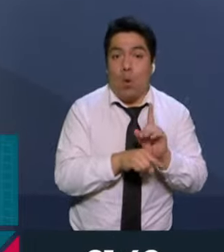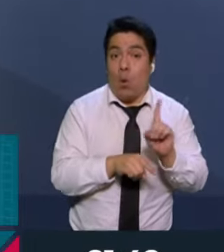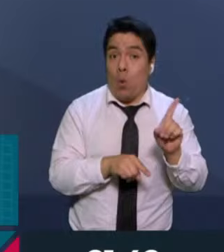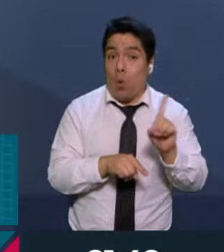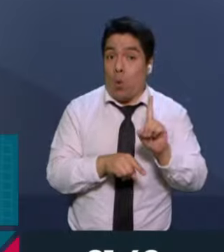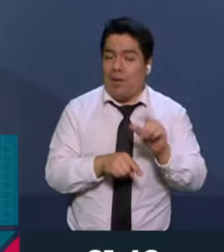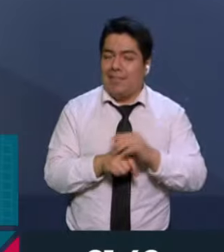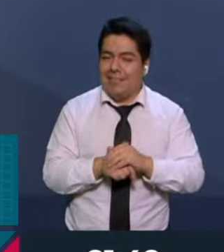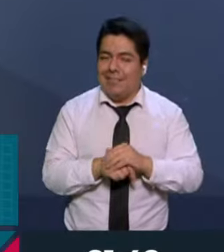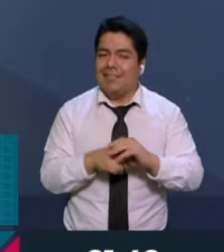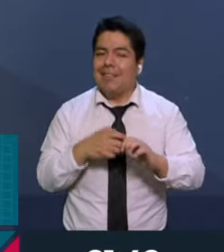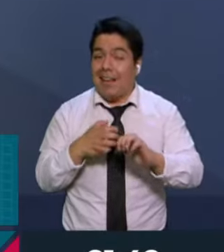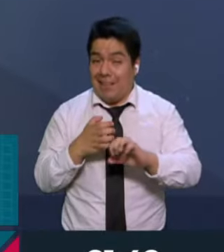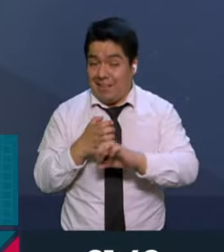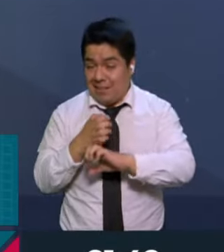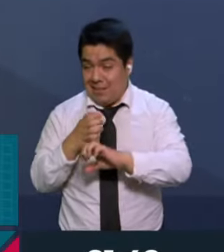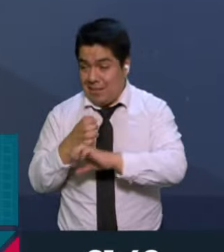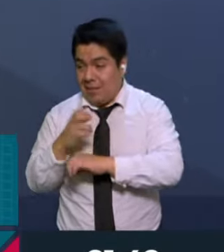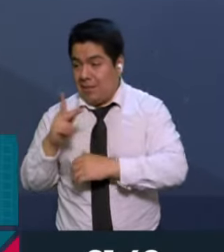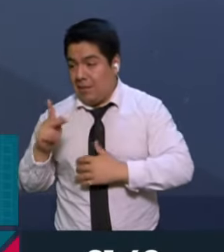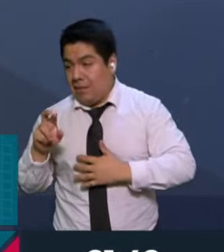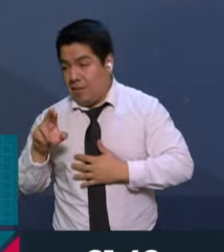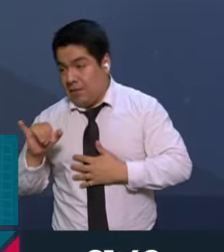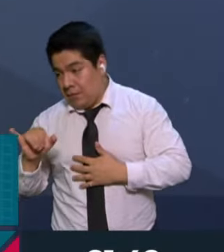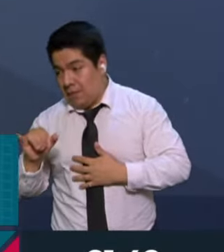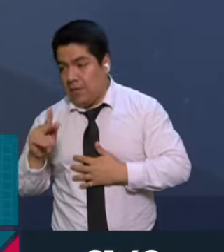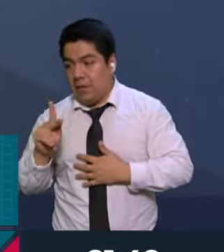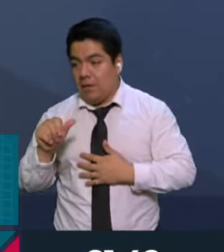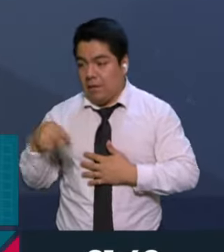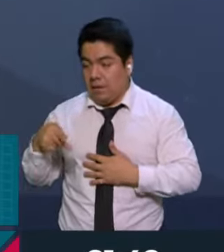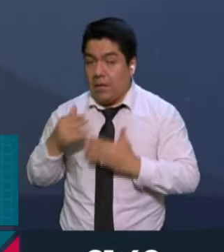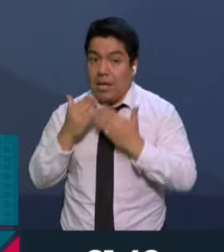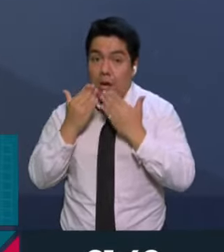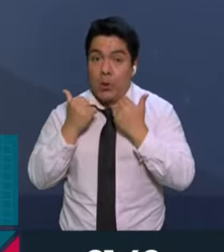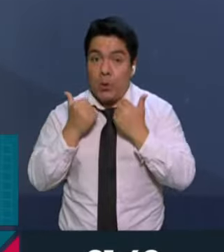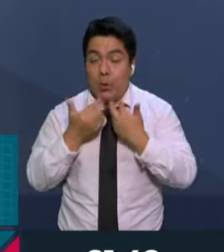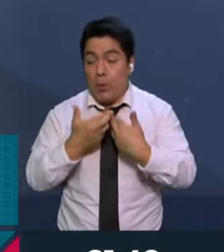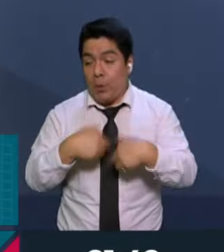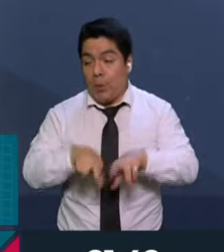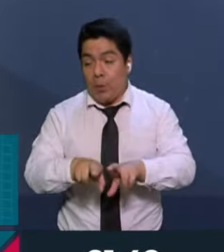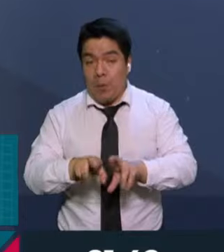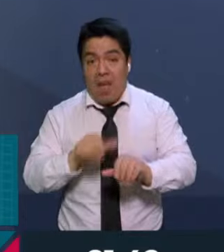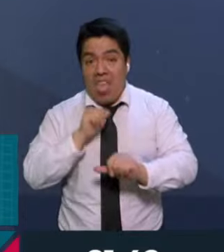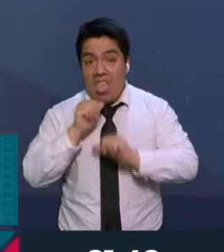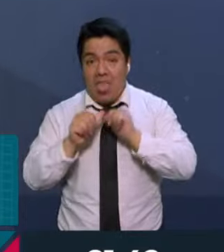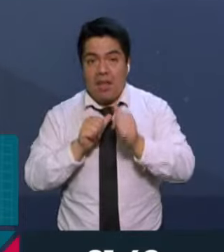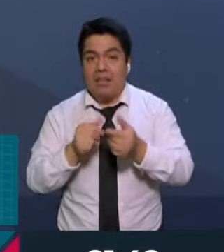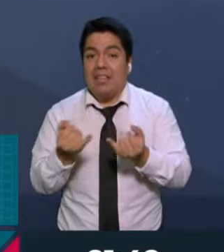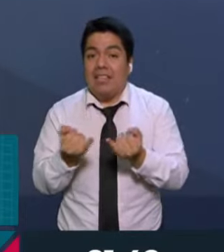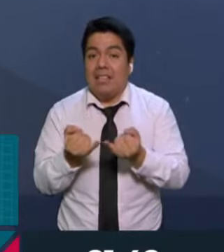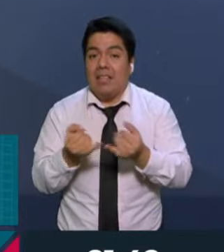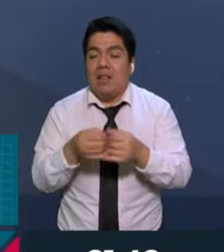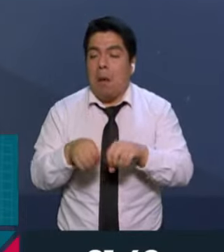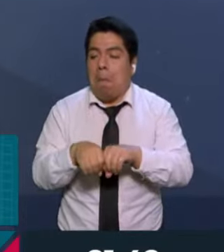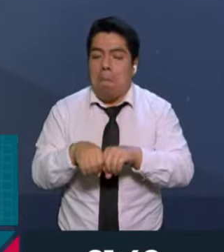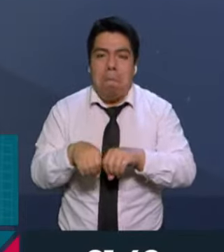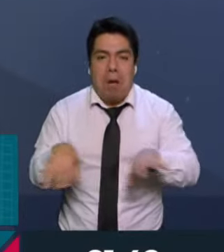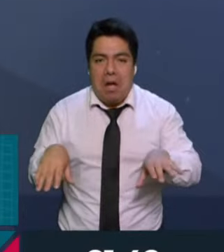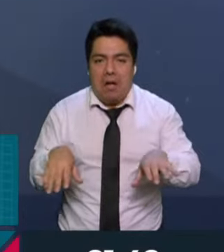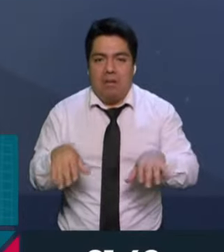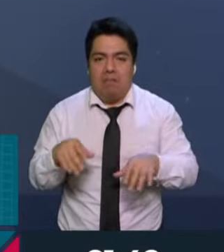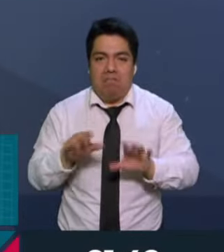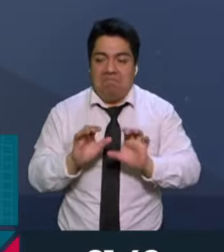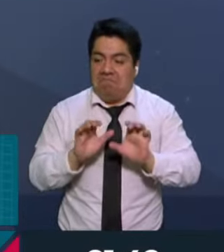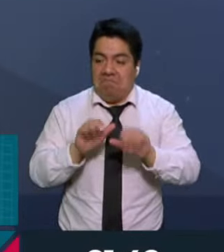entidades federativas donde el PRI y el PAN ya no tienen representación en el Congreso, donde perdieron incluso el registro a